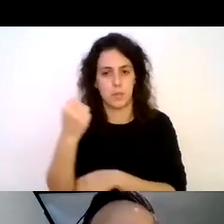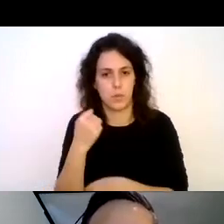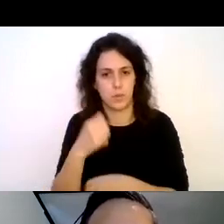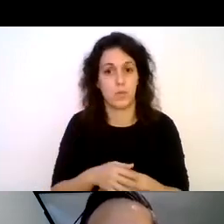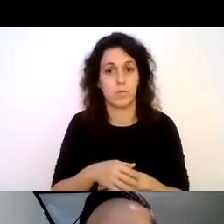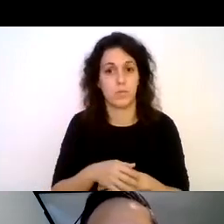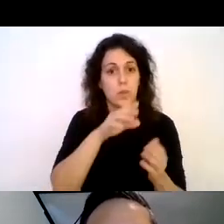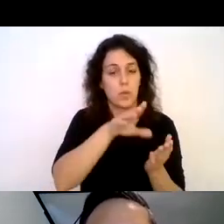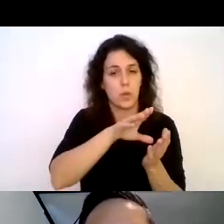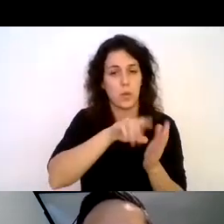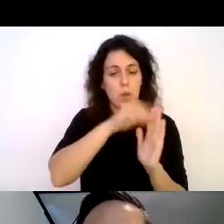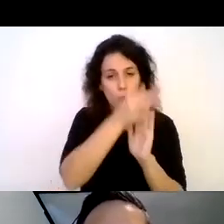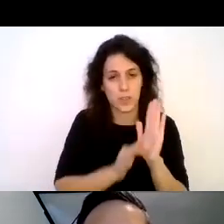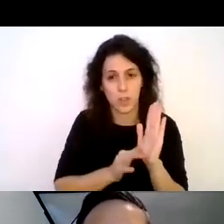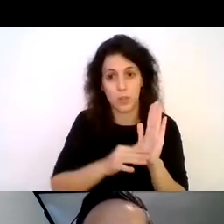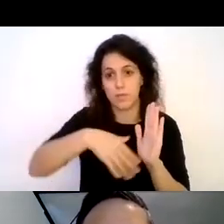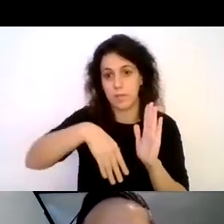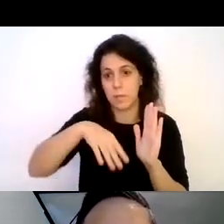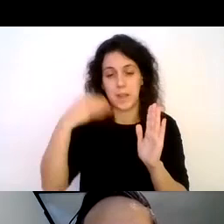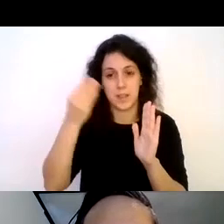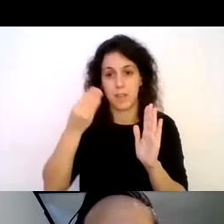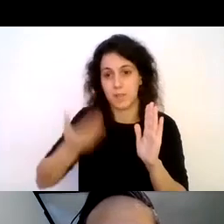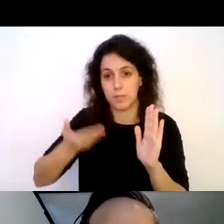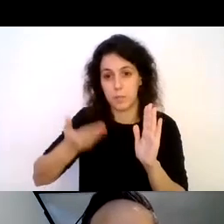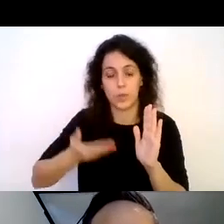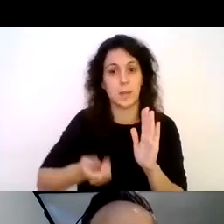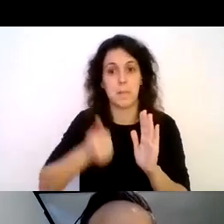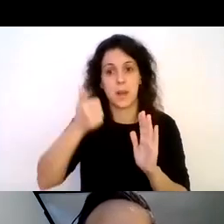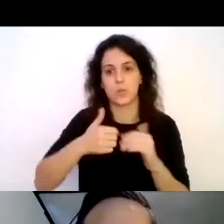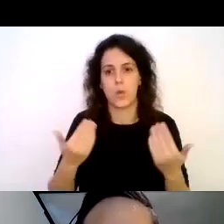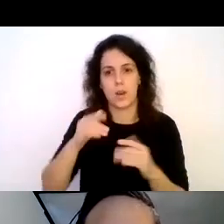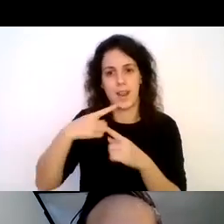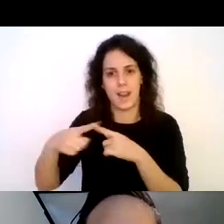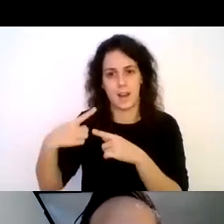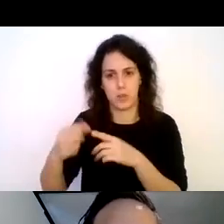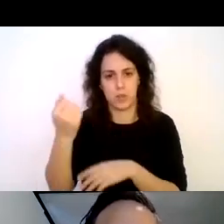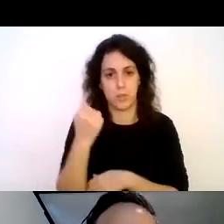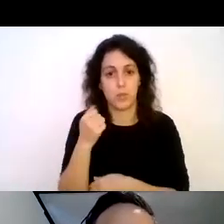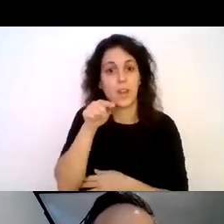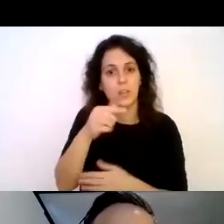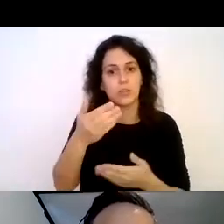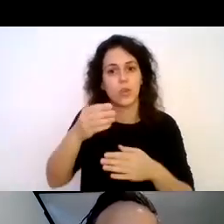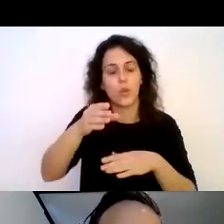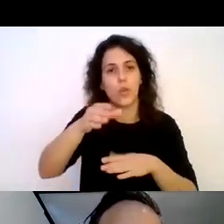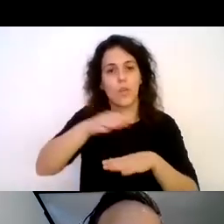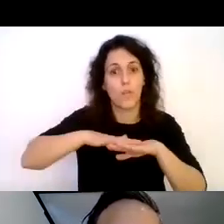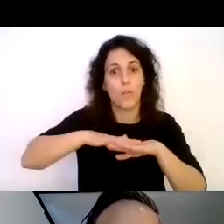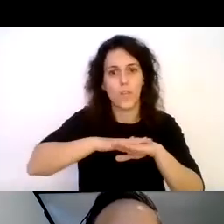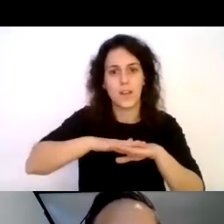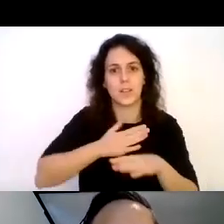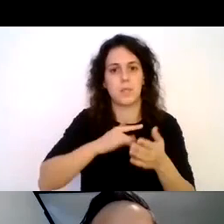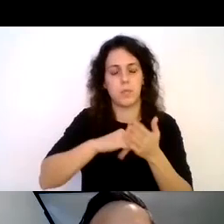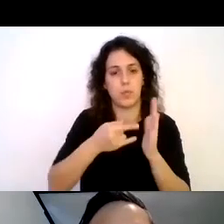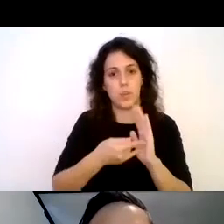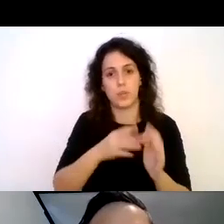lo consideró lo más importante y esta información sirvió para asentar las bases de este proyecto porque todo se realiza en